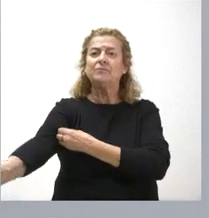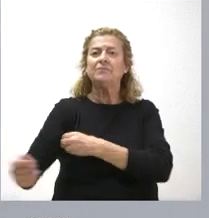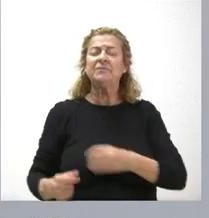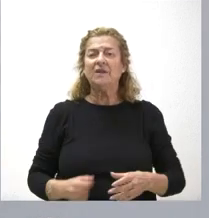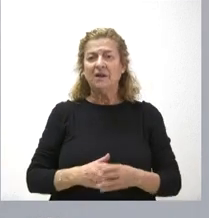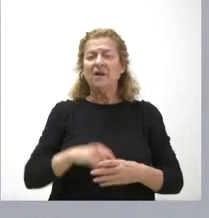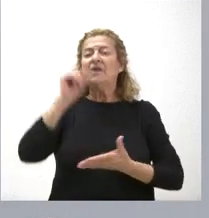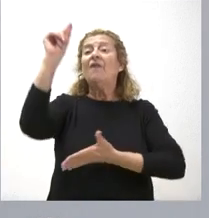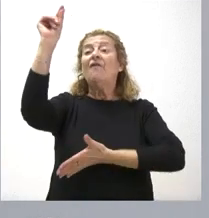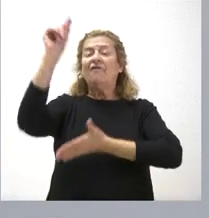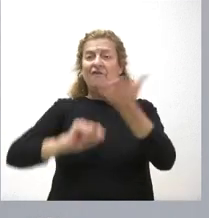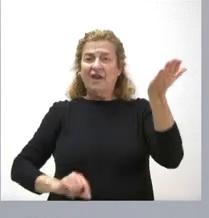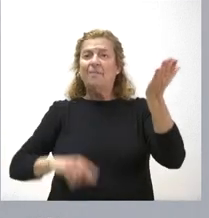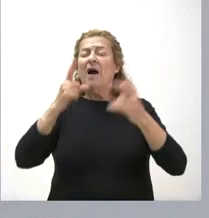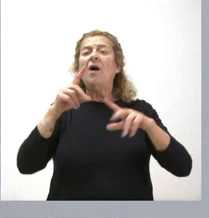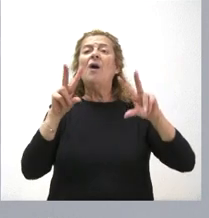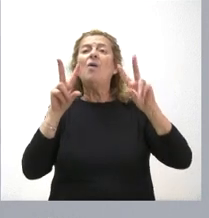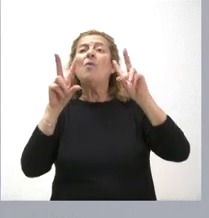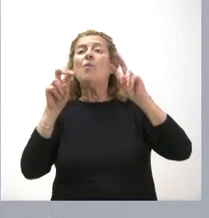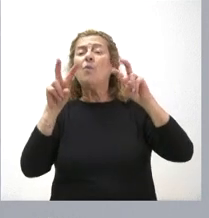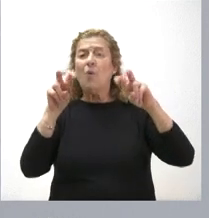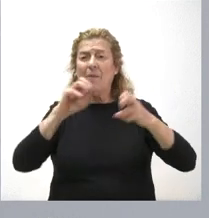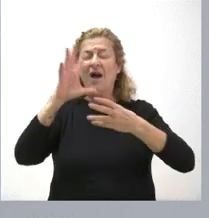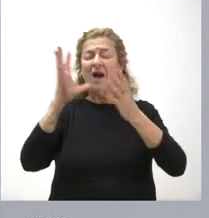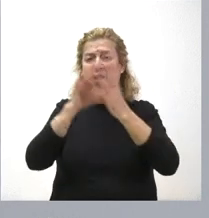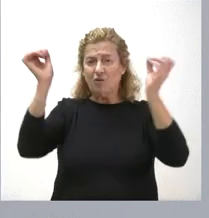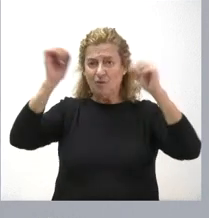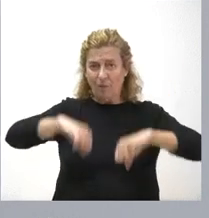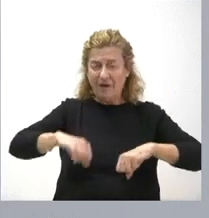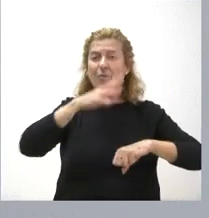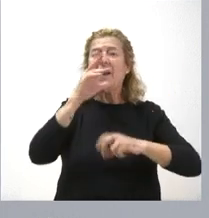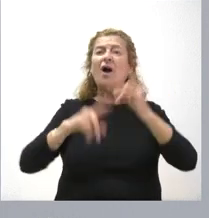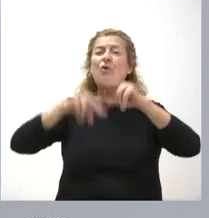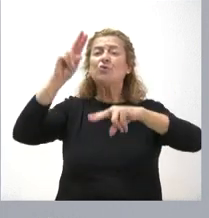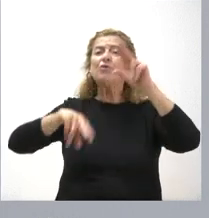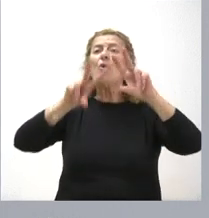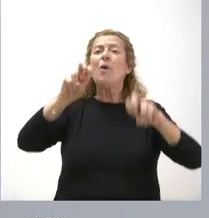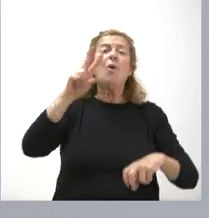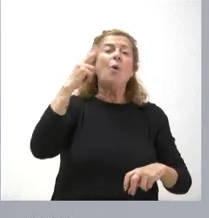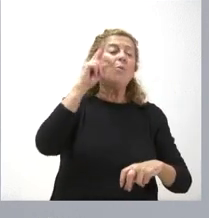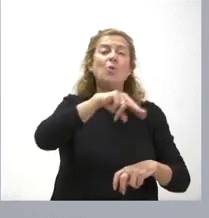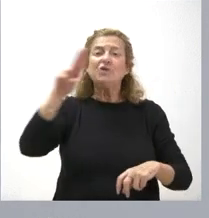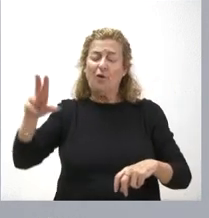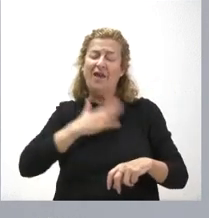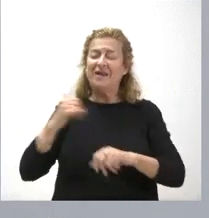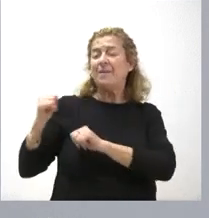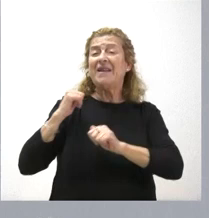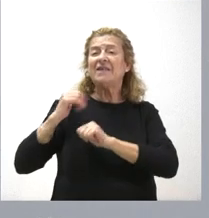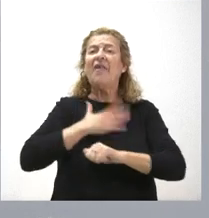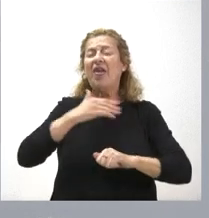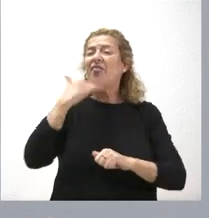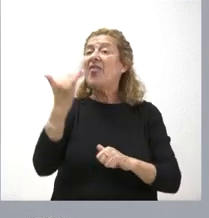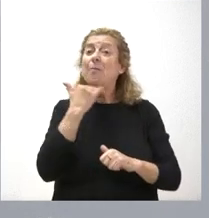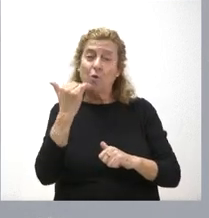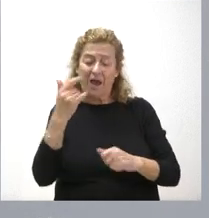Se firma una nueva adenda al convenio para la construcción del nuevo museo de Semana Santa de Zamora. La